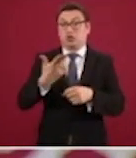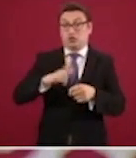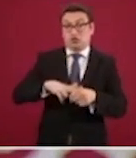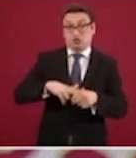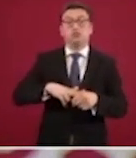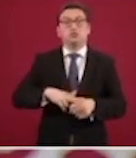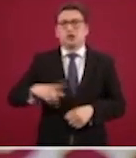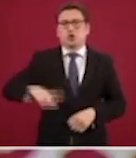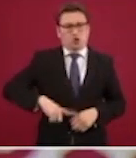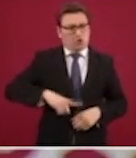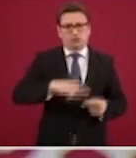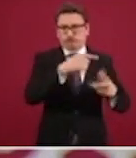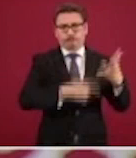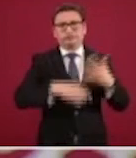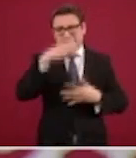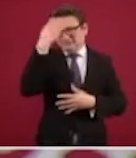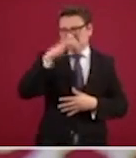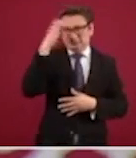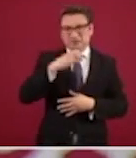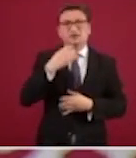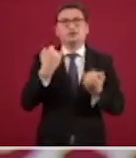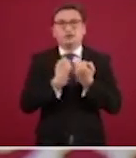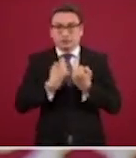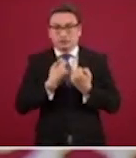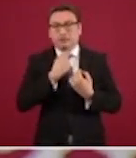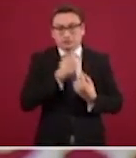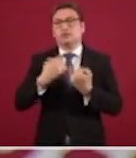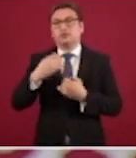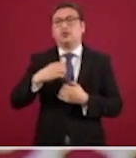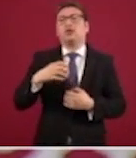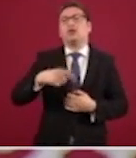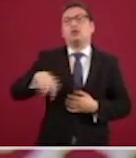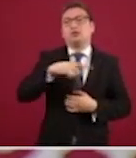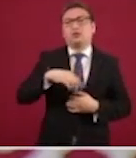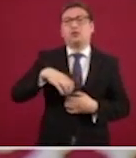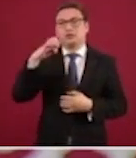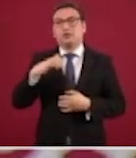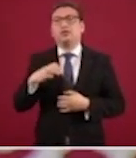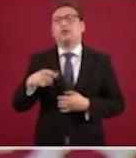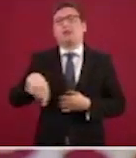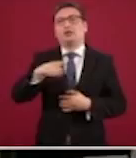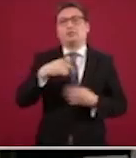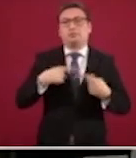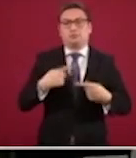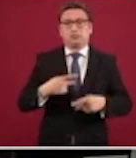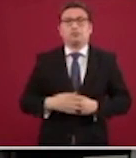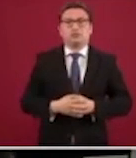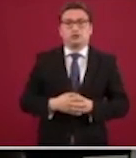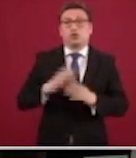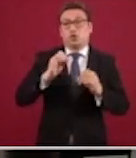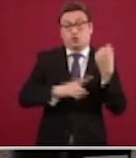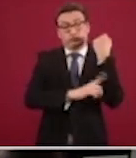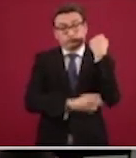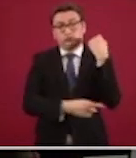especializados en atención pediátrica y obstetricia, gineco-obstetricia o maternal